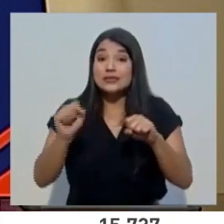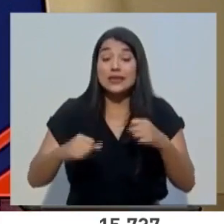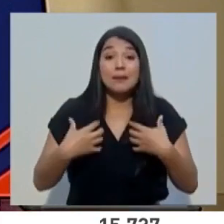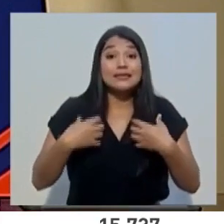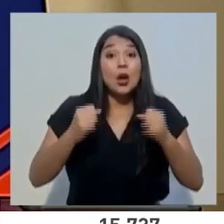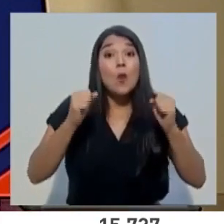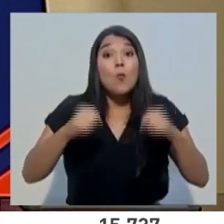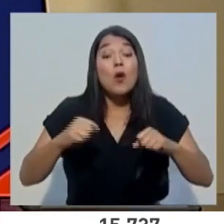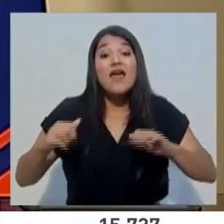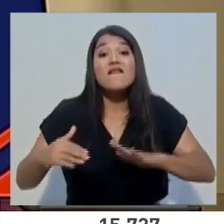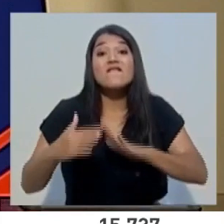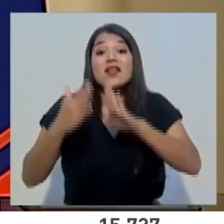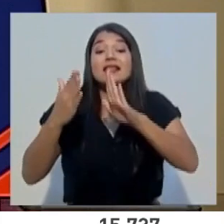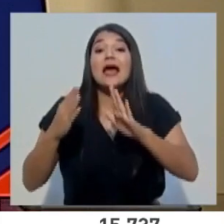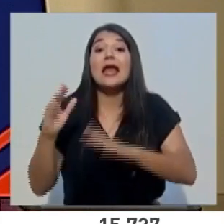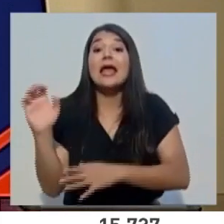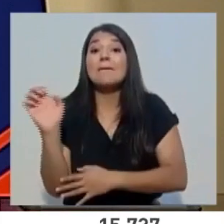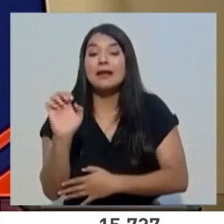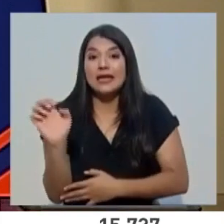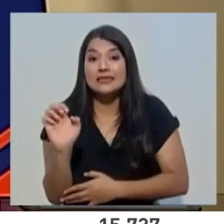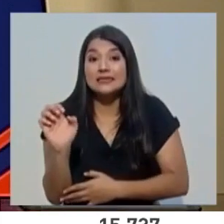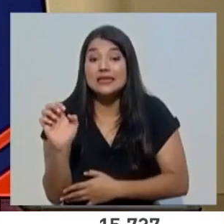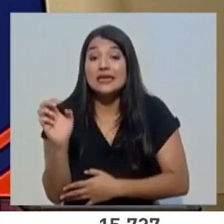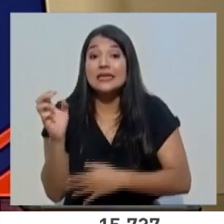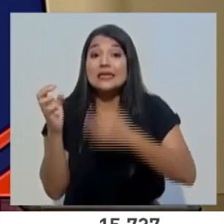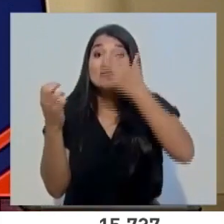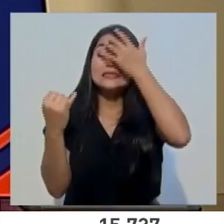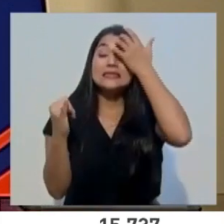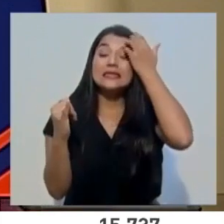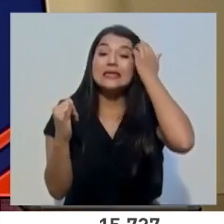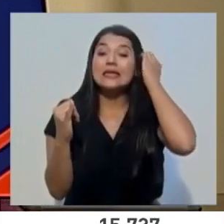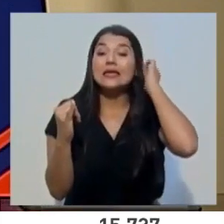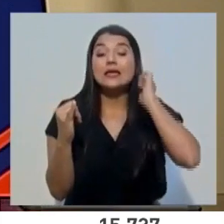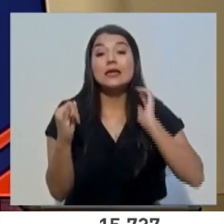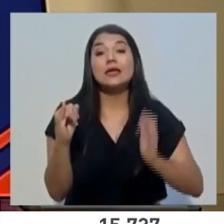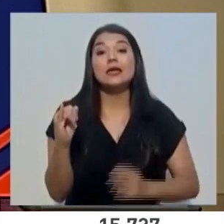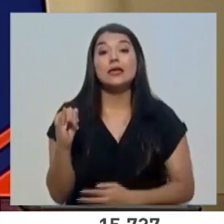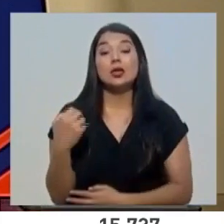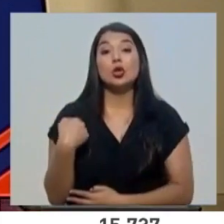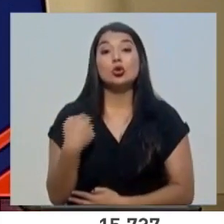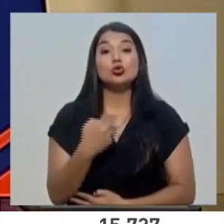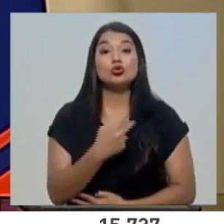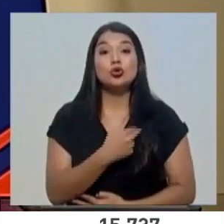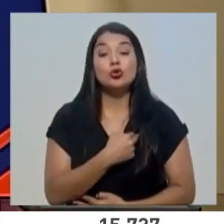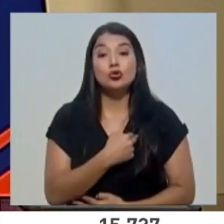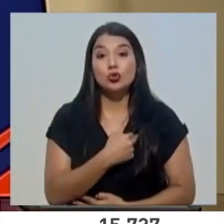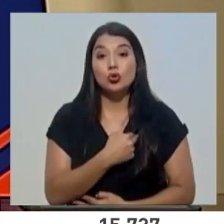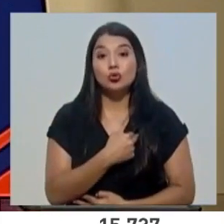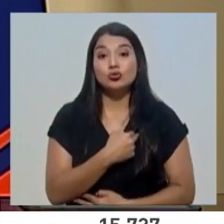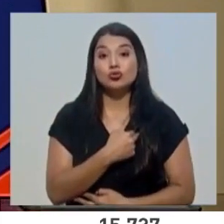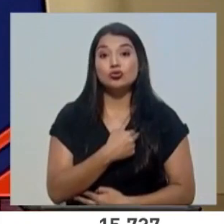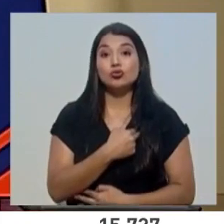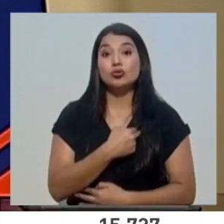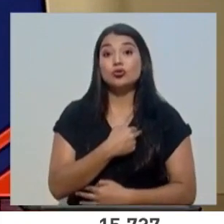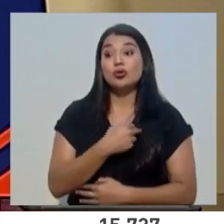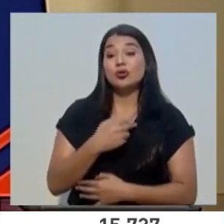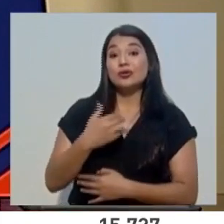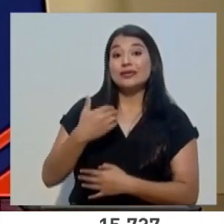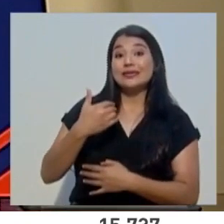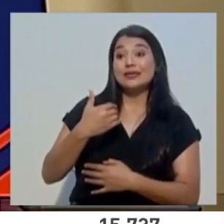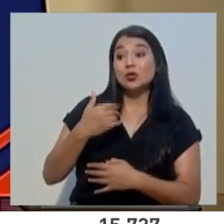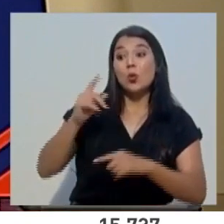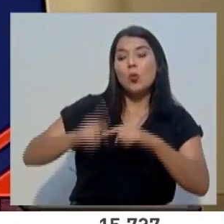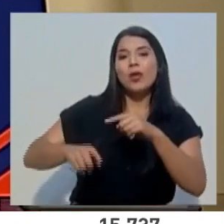emergencia si contamos con una transmisión comunitaria